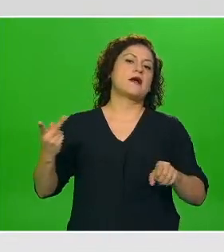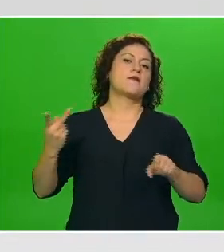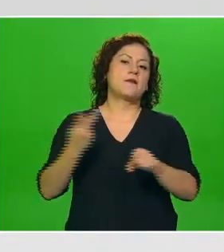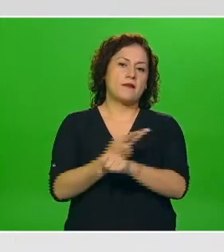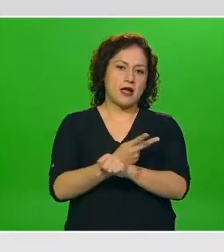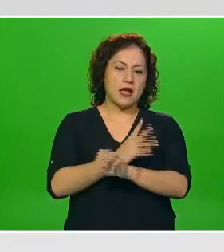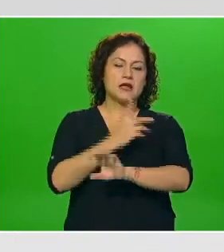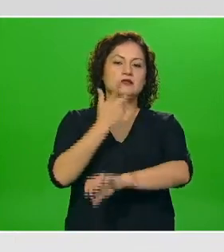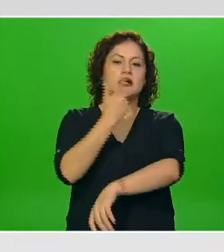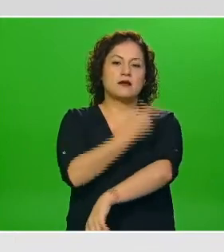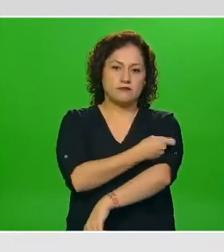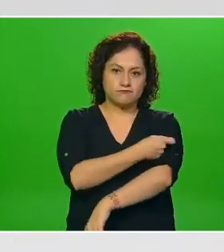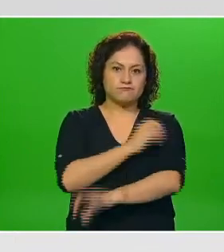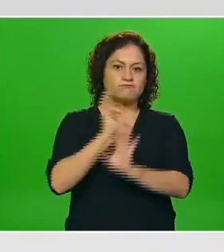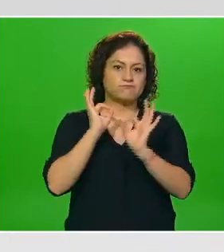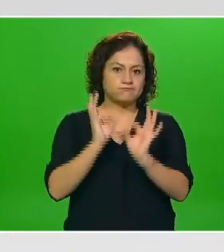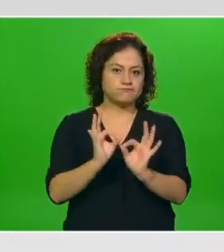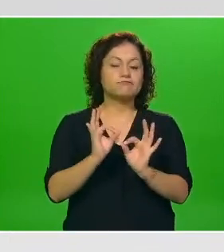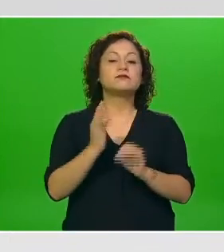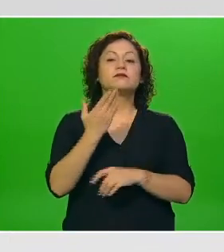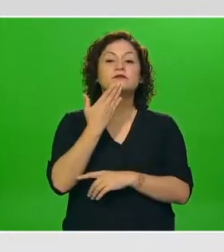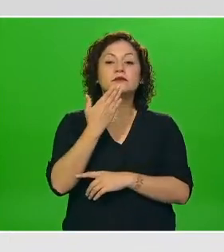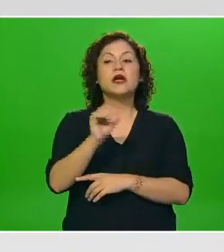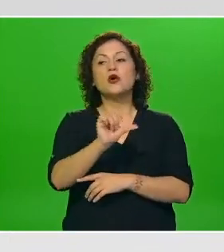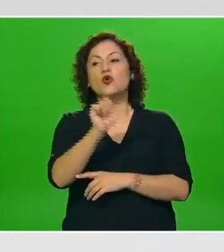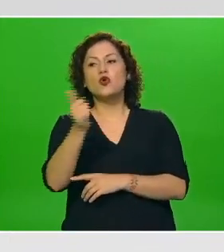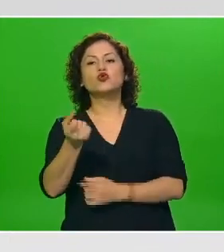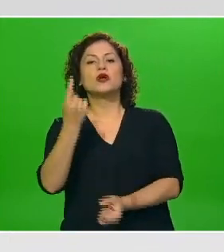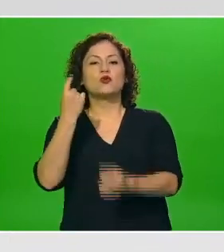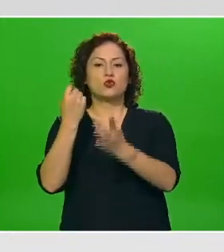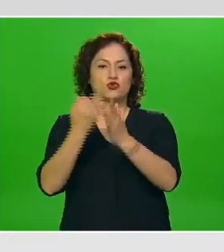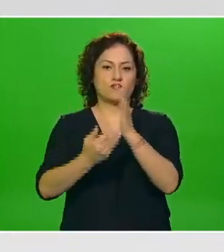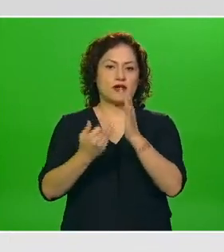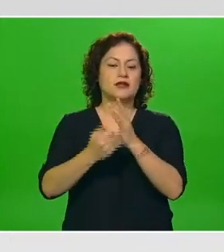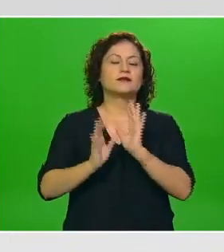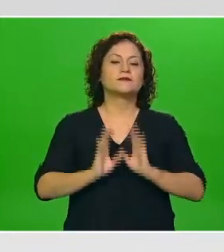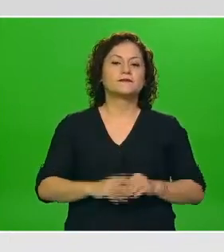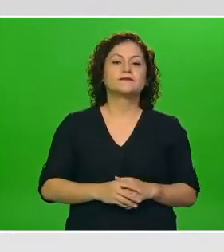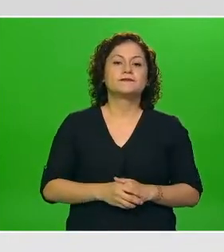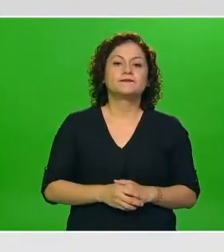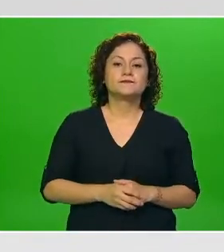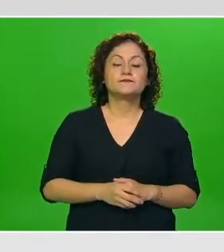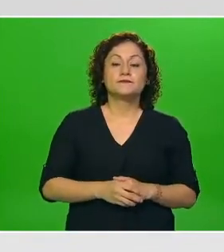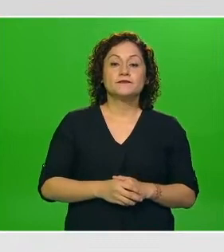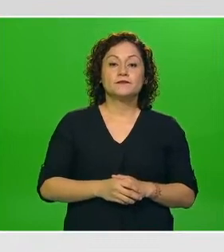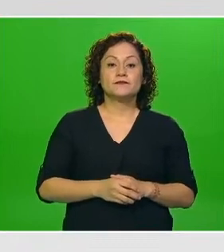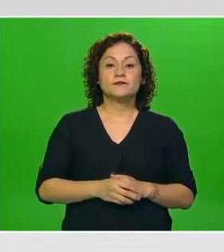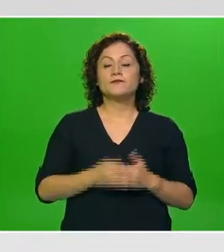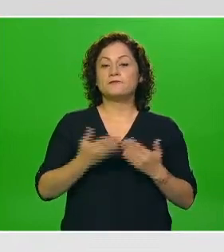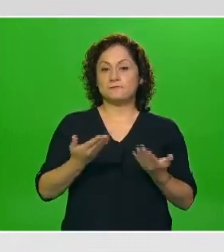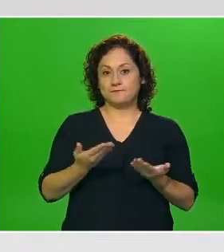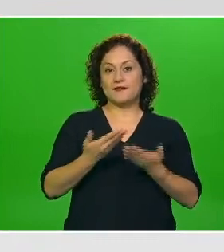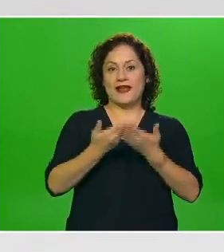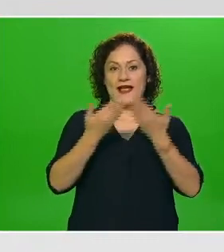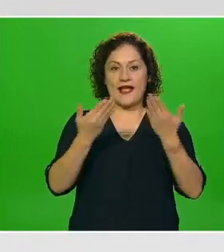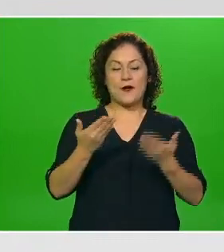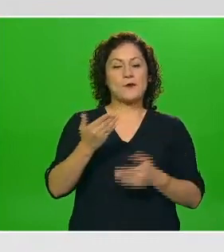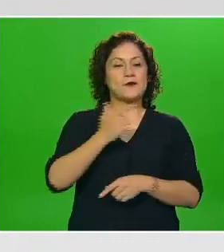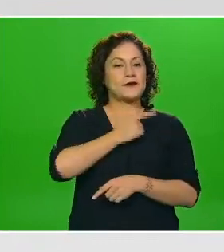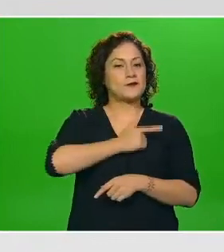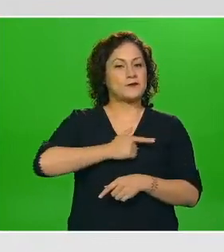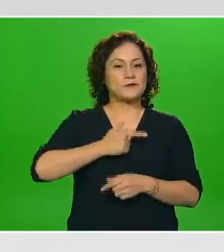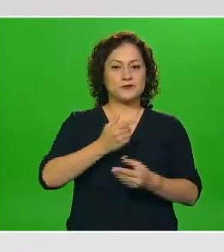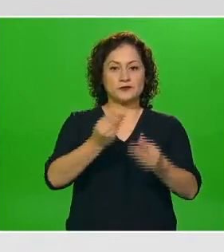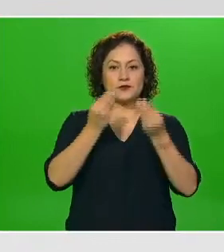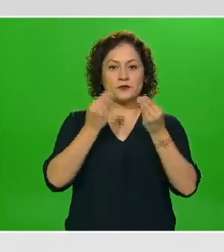vacunados y por los próximos siguientes pasos como lo comentamos al inicio nos da muchísimo gusto el día